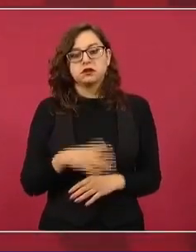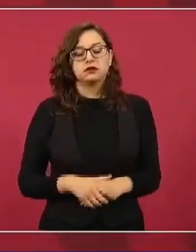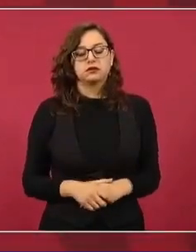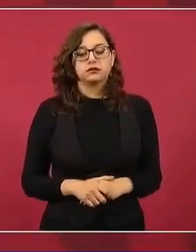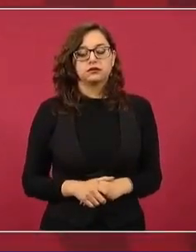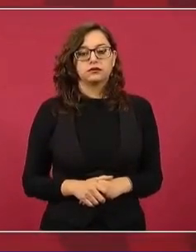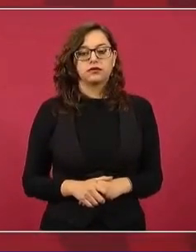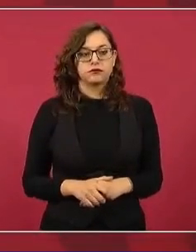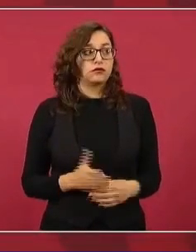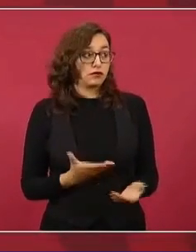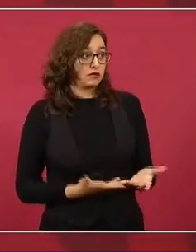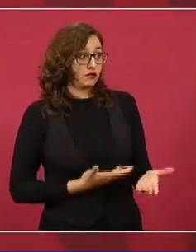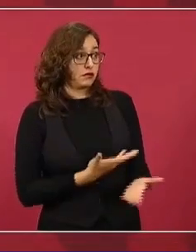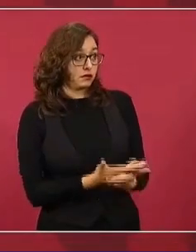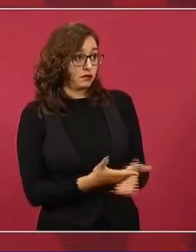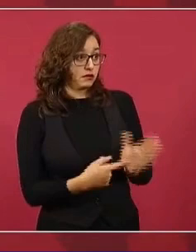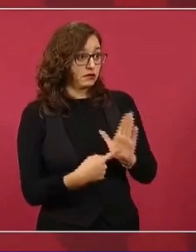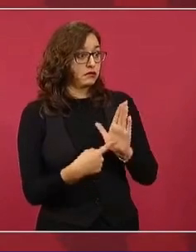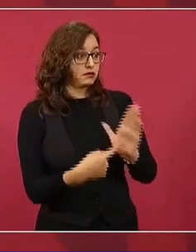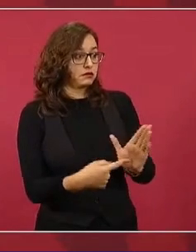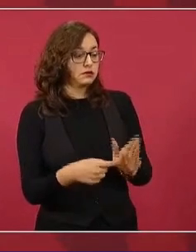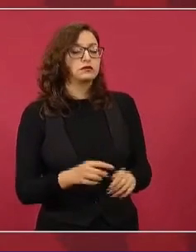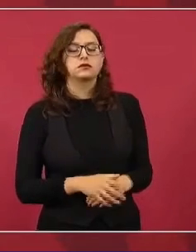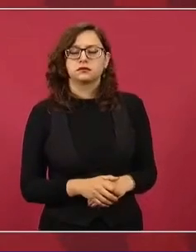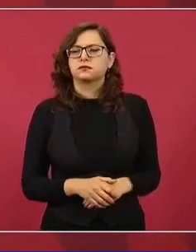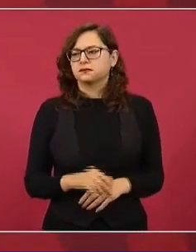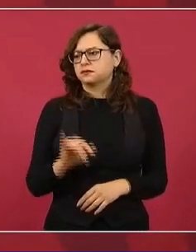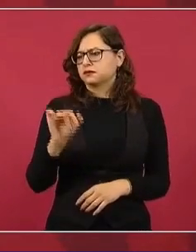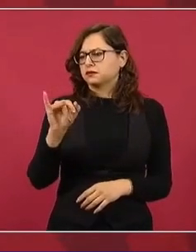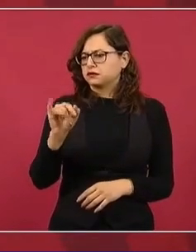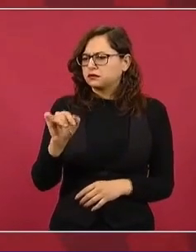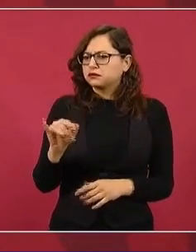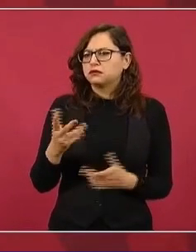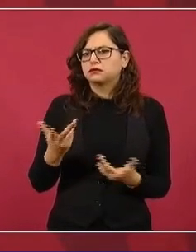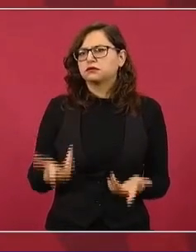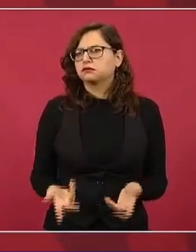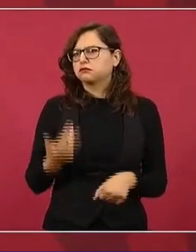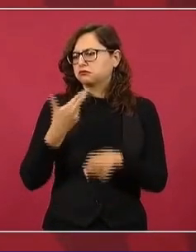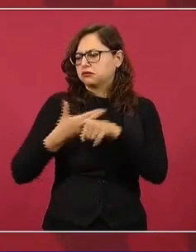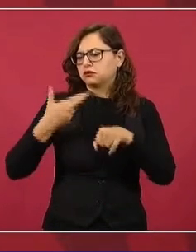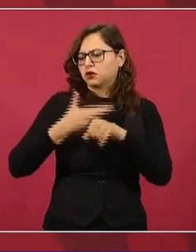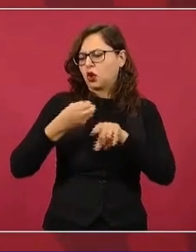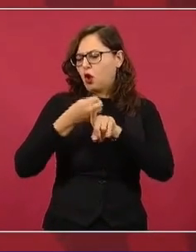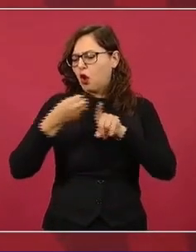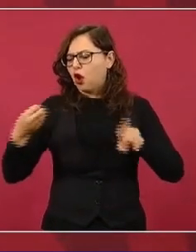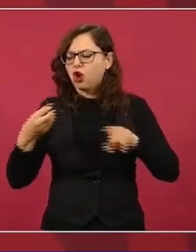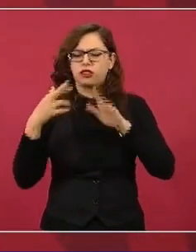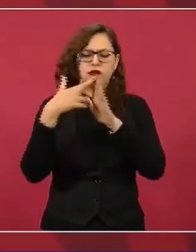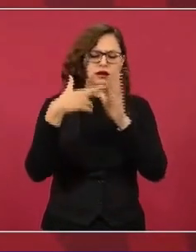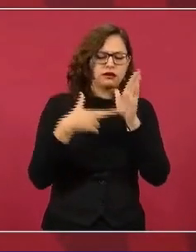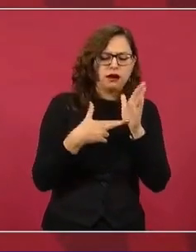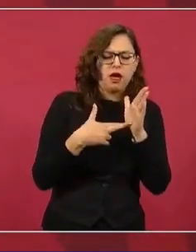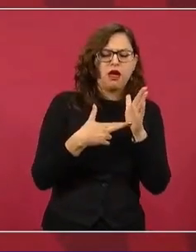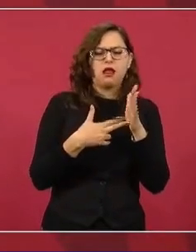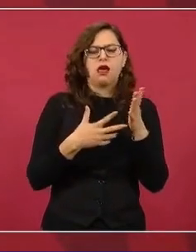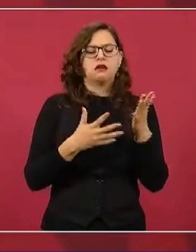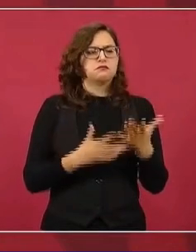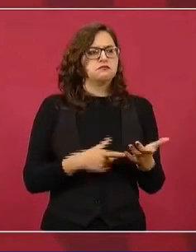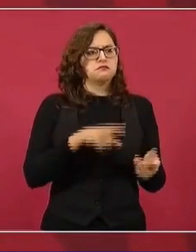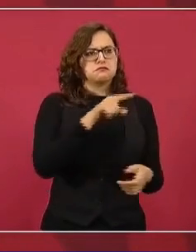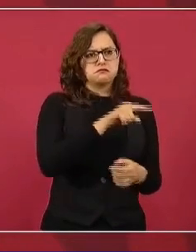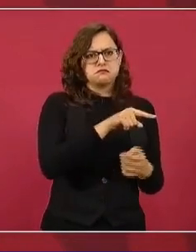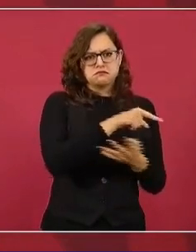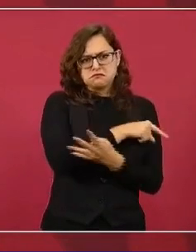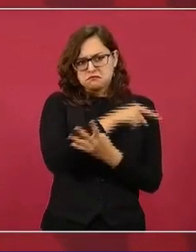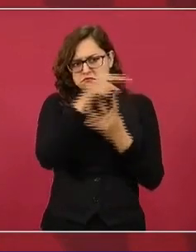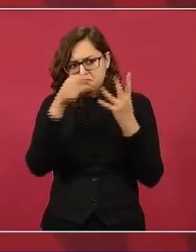Definimos, sí, unas reglas para que todos puedan